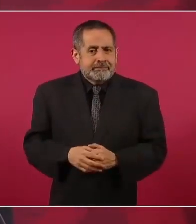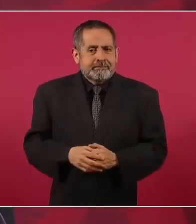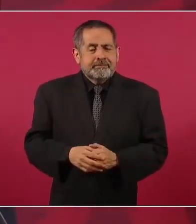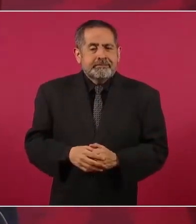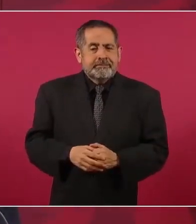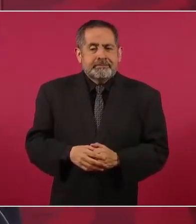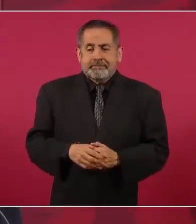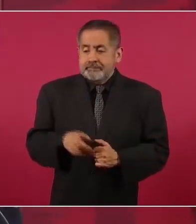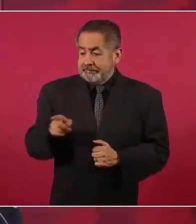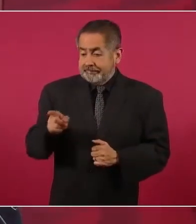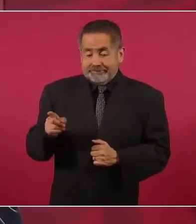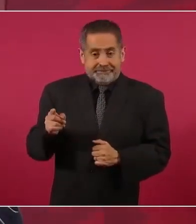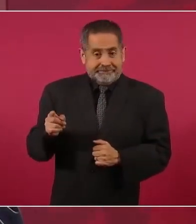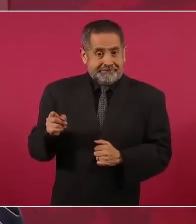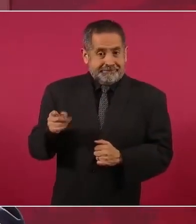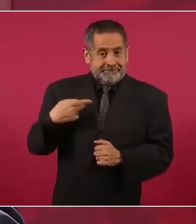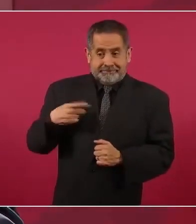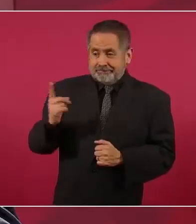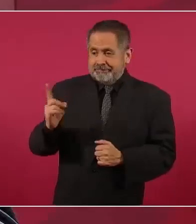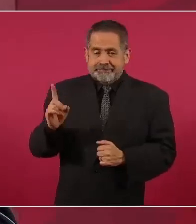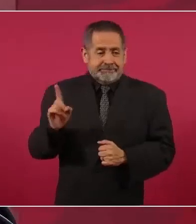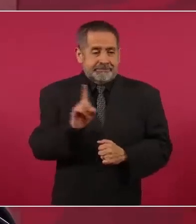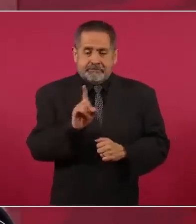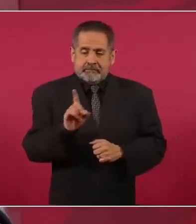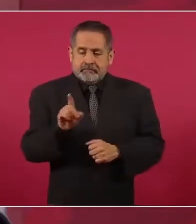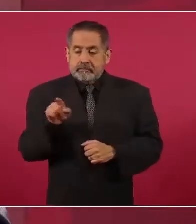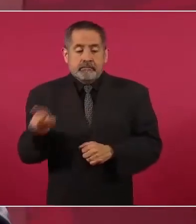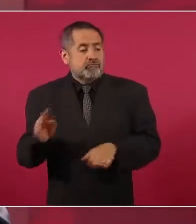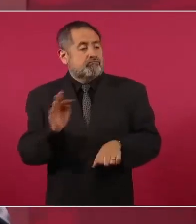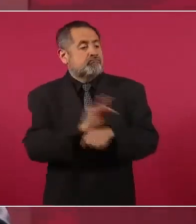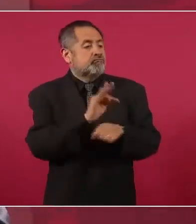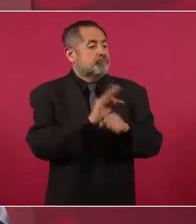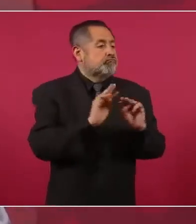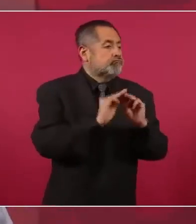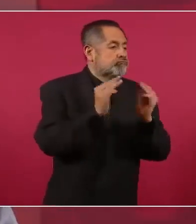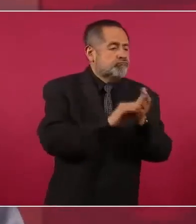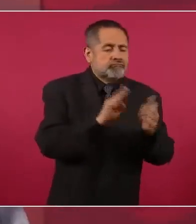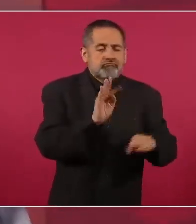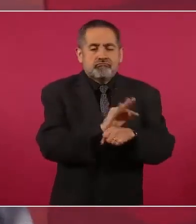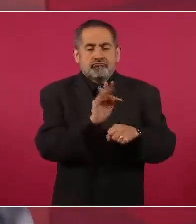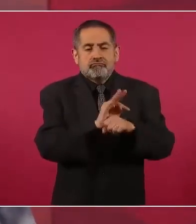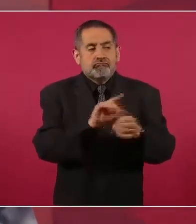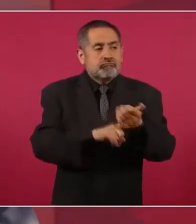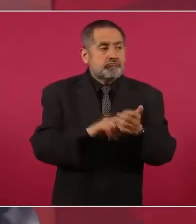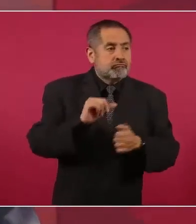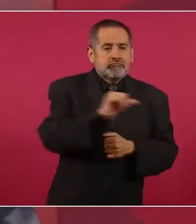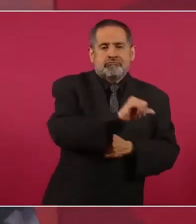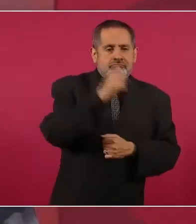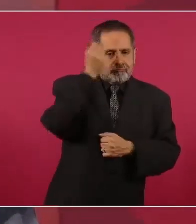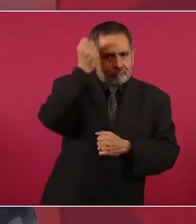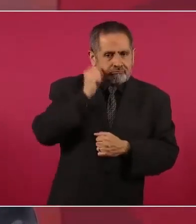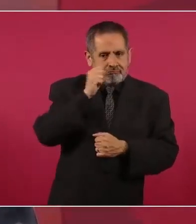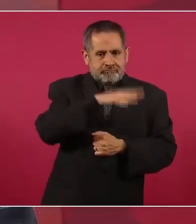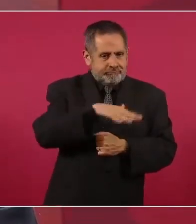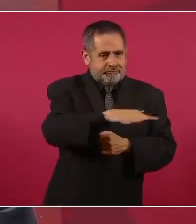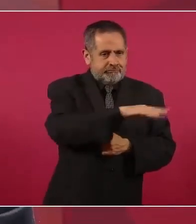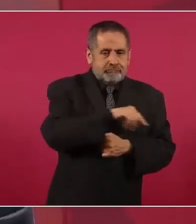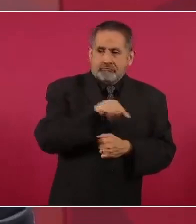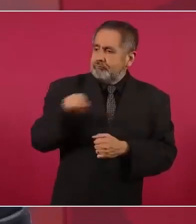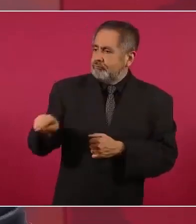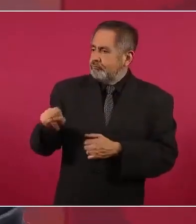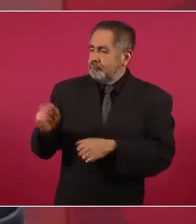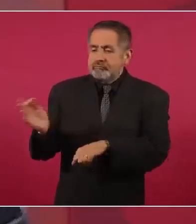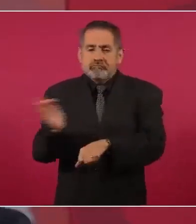a la delincuencia organizada en Sinaloa, el